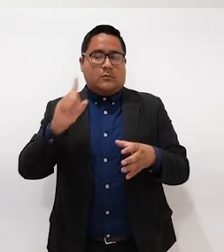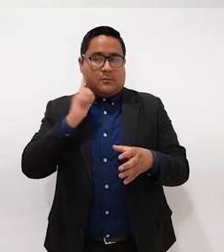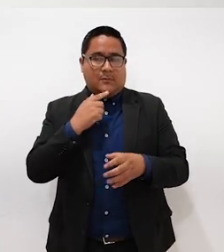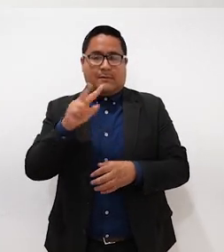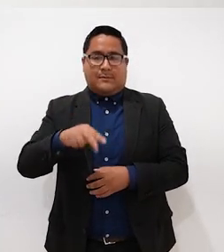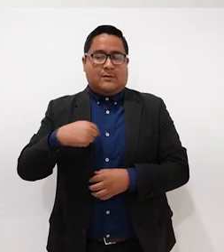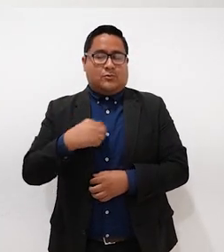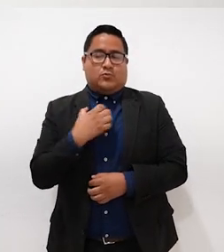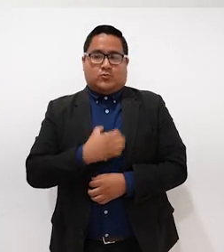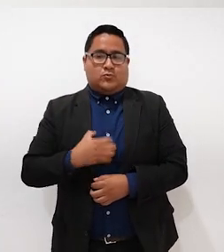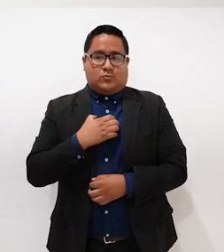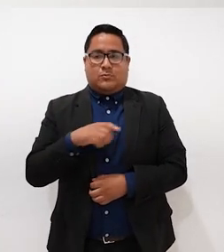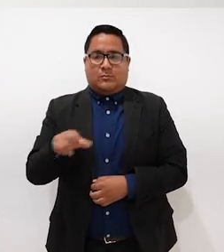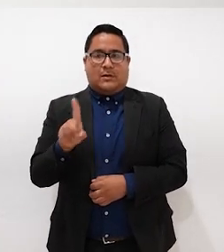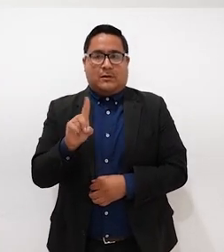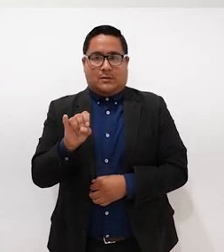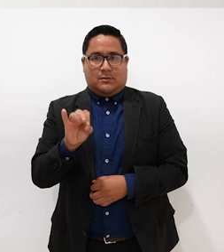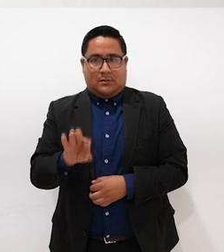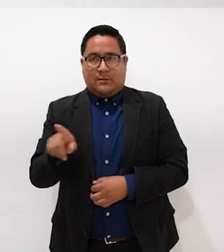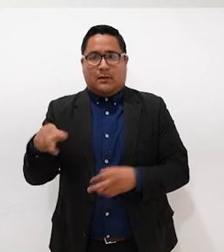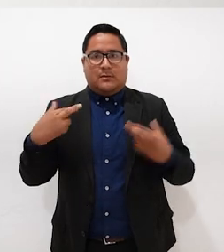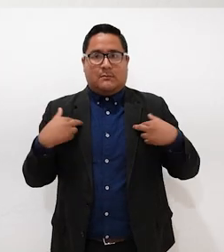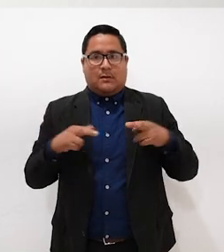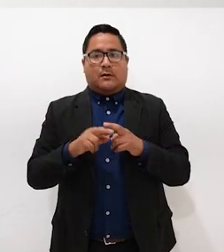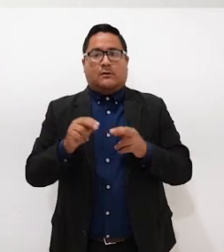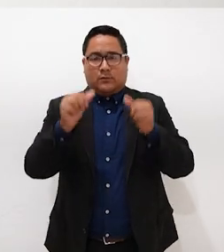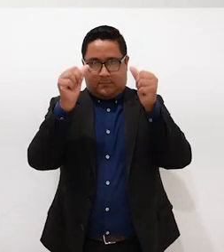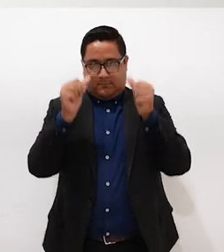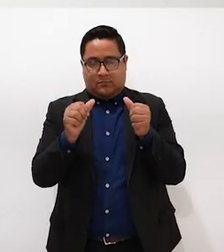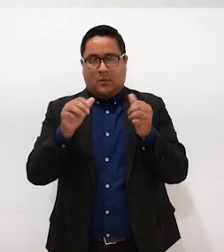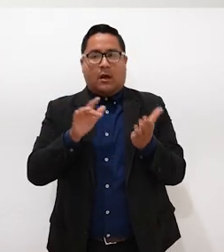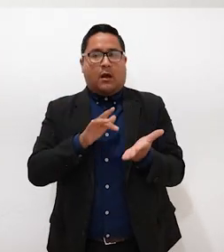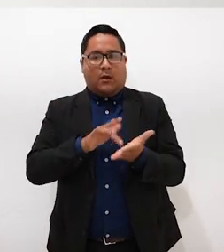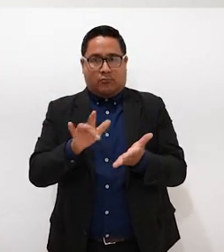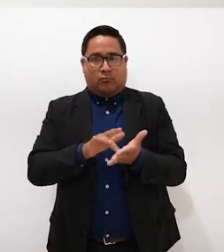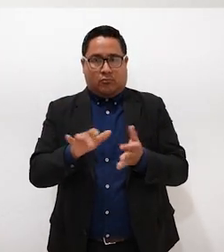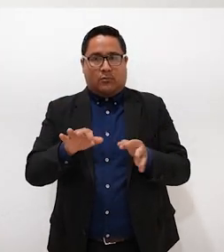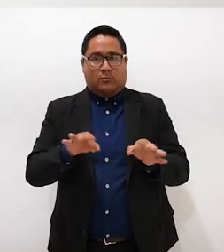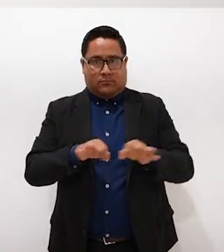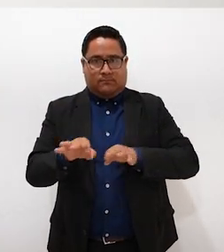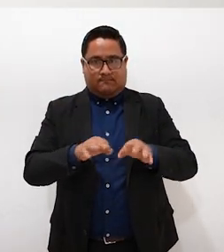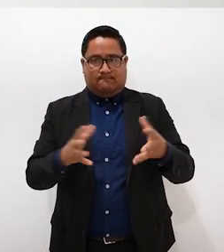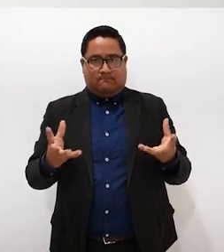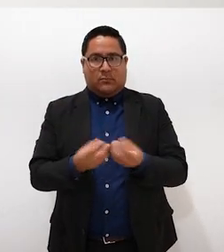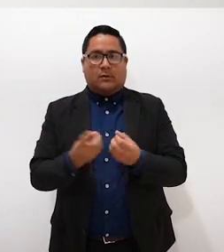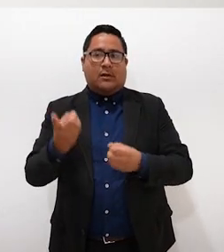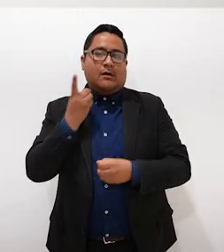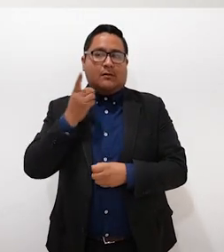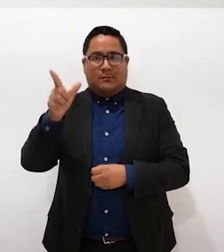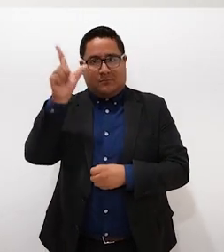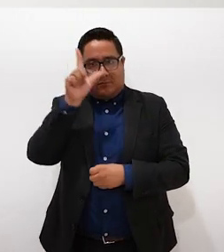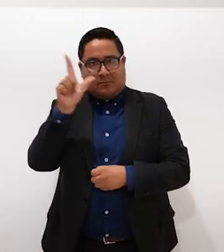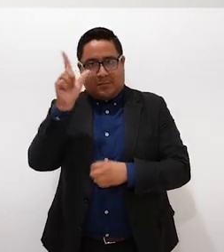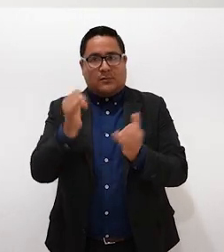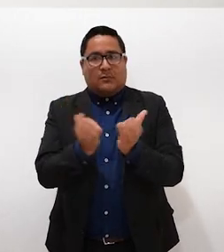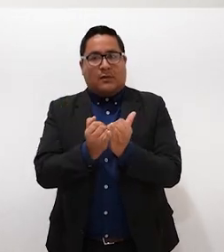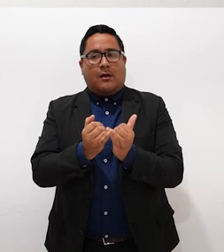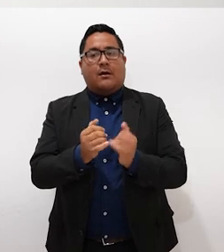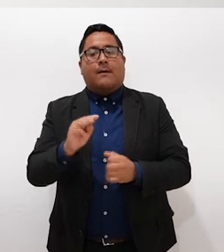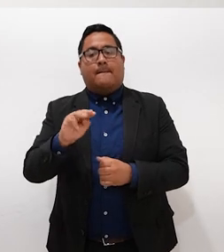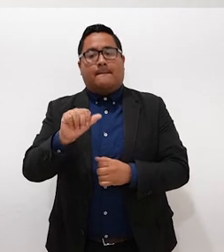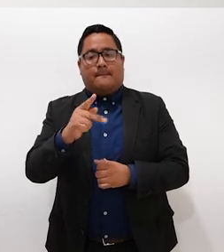contenta porque DIF y el maestro Vale nos están apoyando, igual que el diputado Luis Armando,